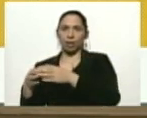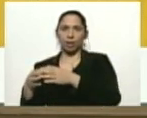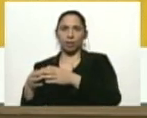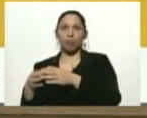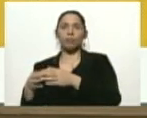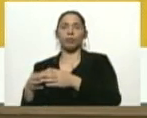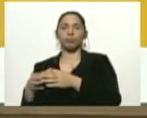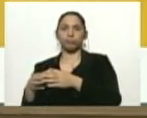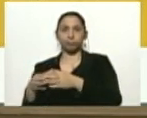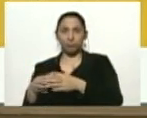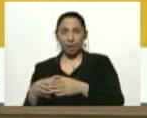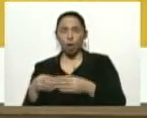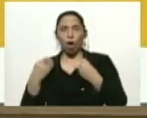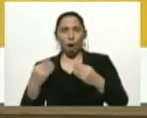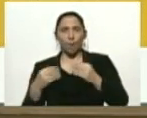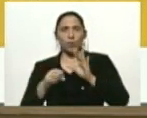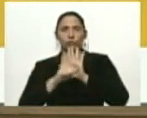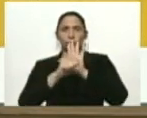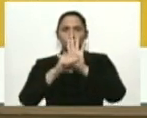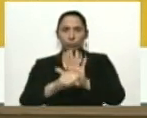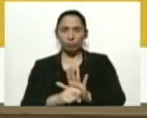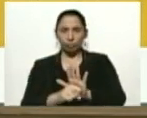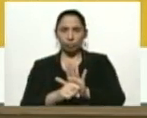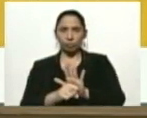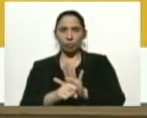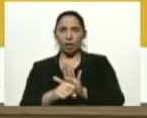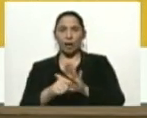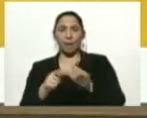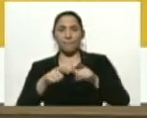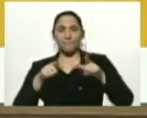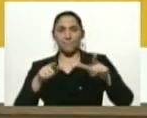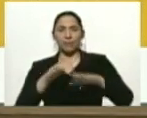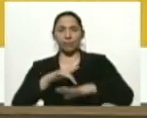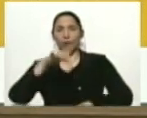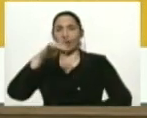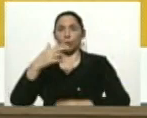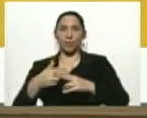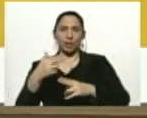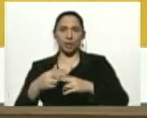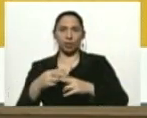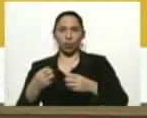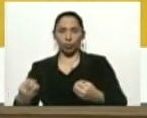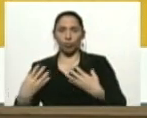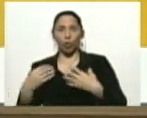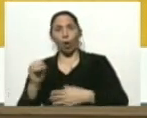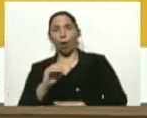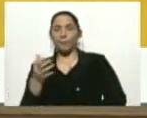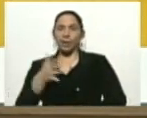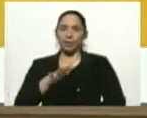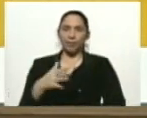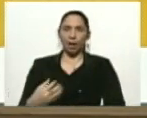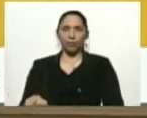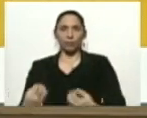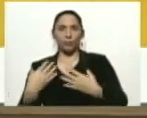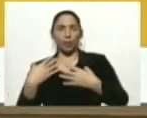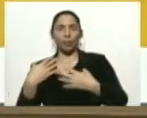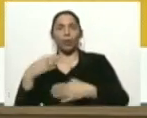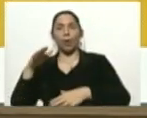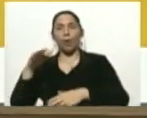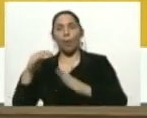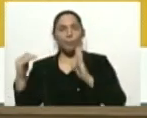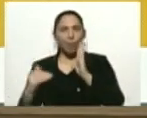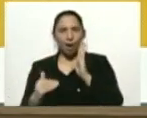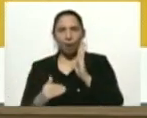señalización de los espacios que son de alto riesgo de contagio, de mediano riesgo de contagio, de bajo riesgo de